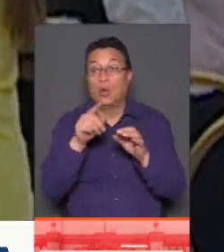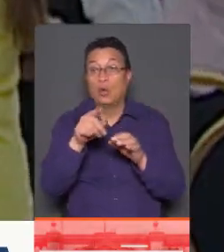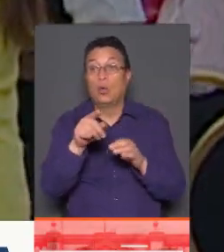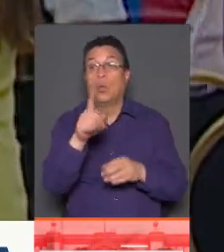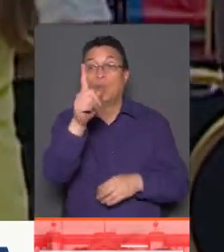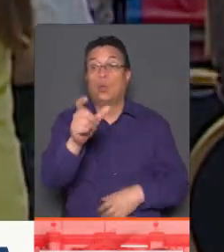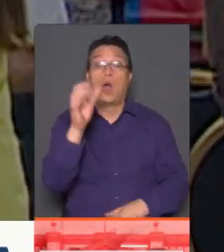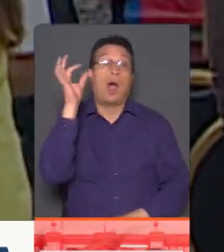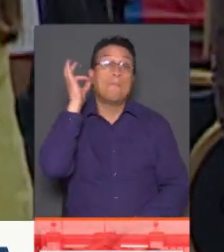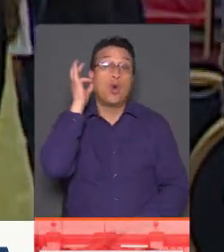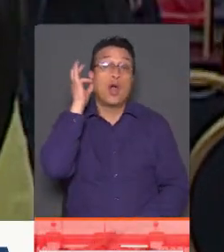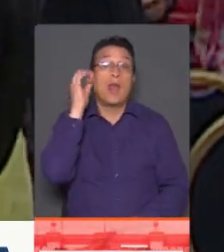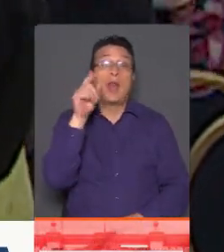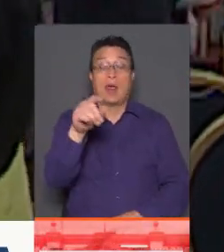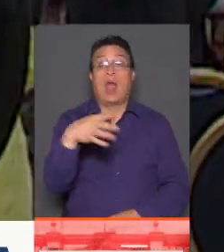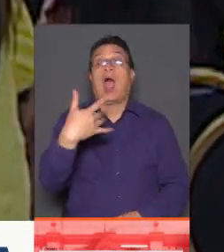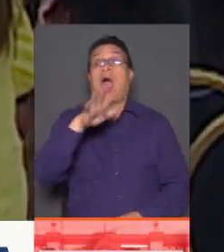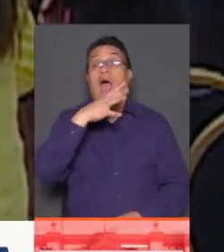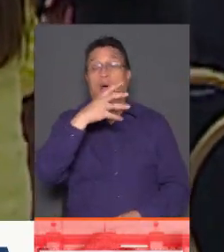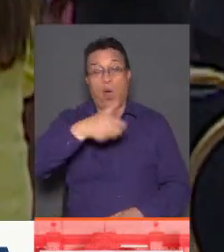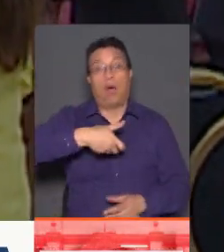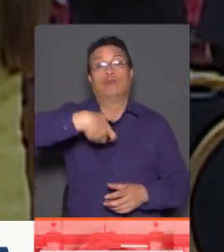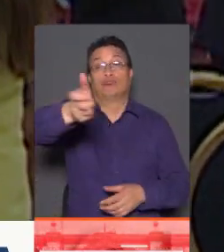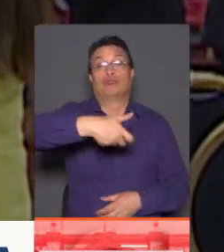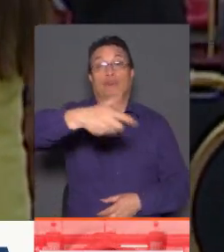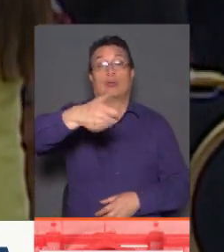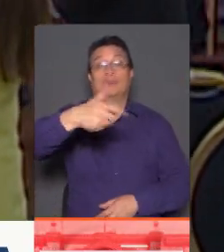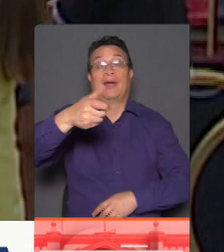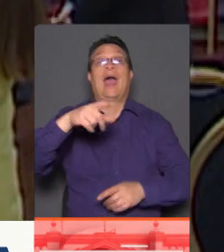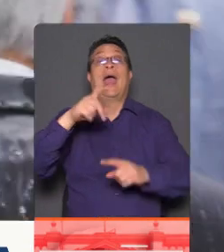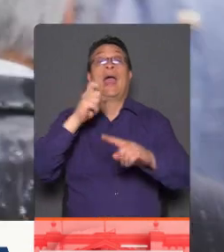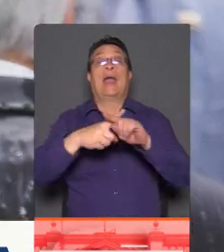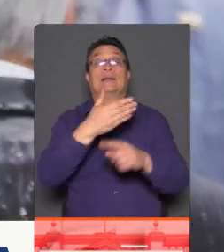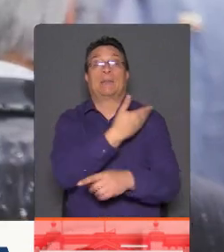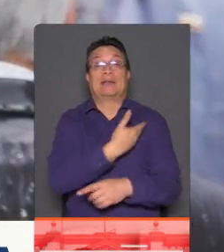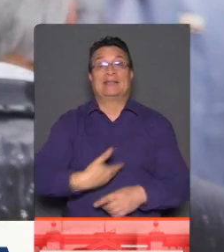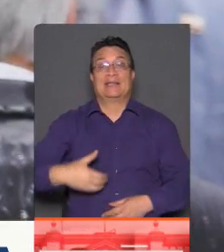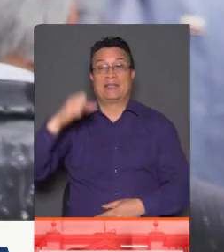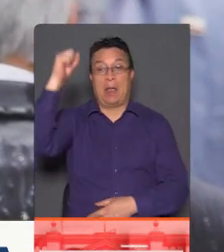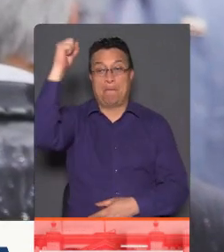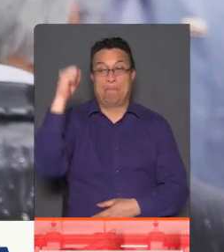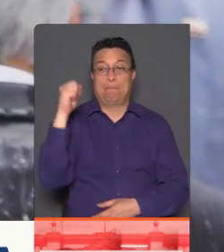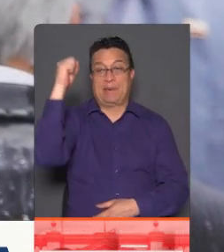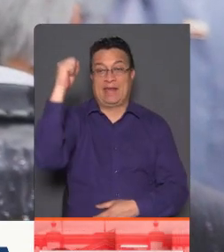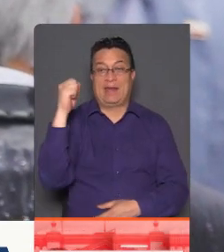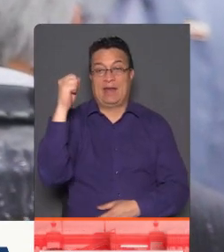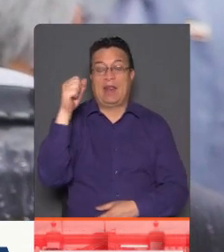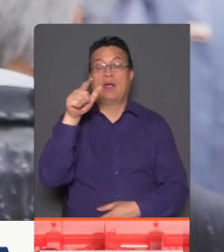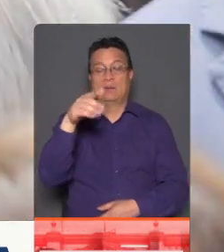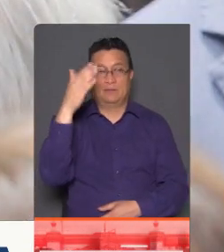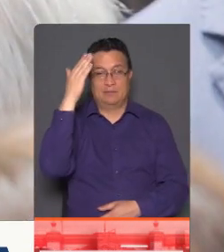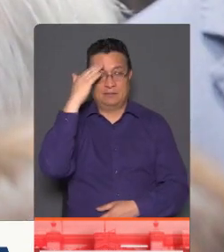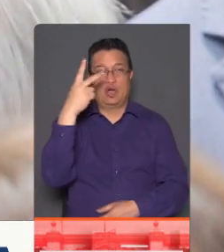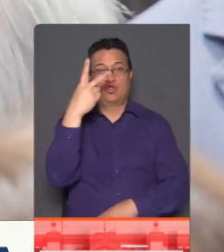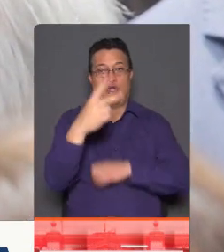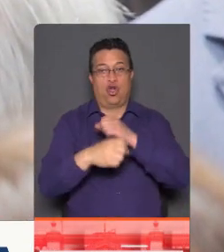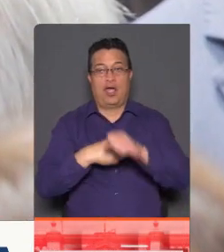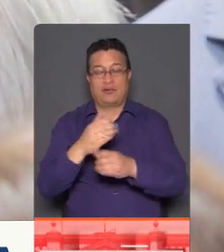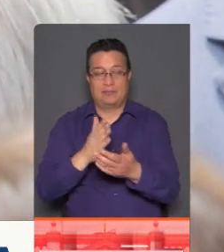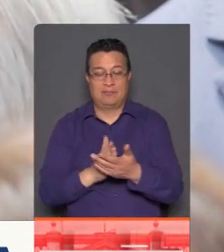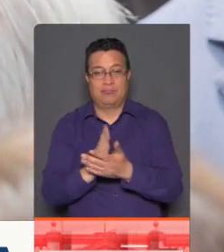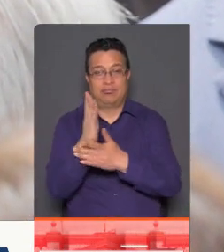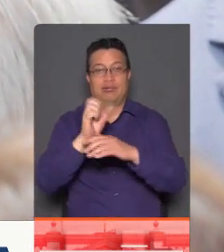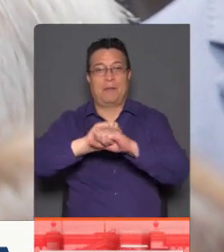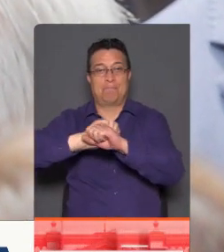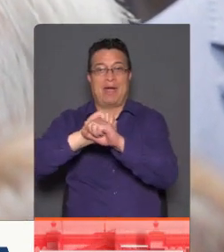una mujer le lanza agua desde una botella al expresidente Piñera cuando se recordaba los dos años del inicio de la pandemia en